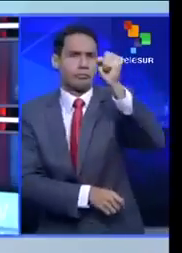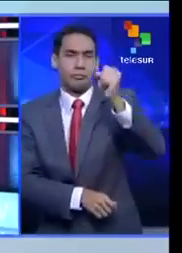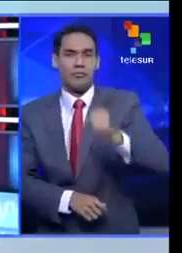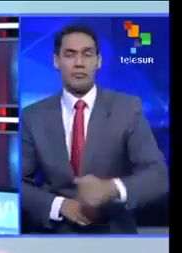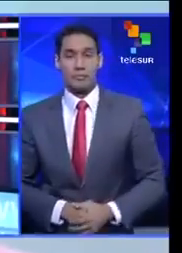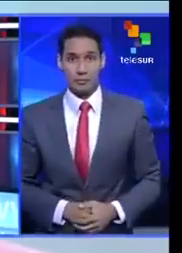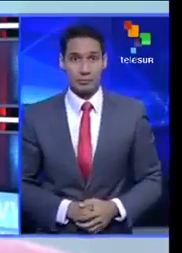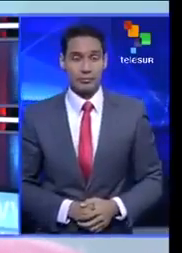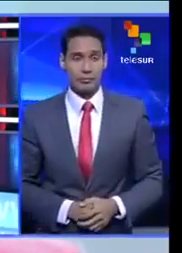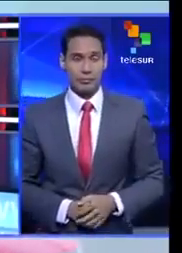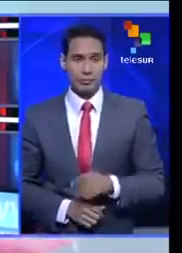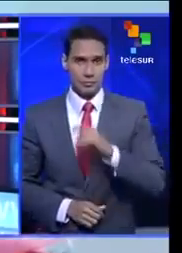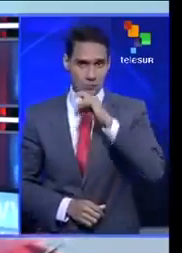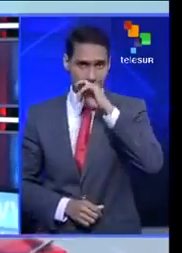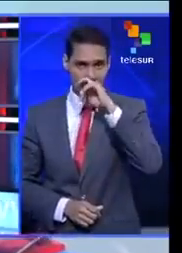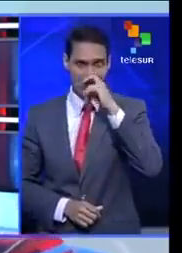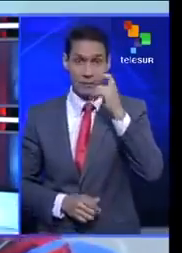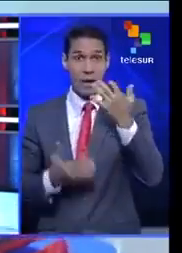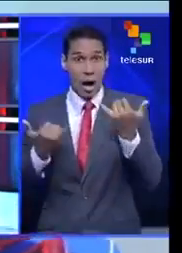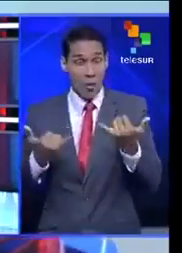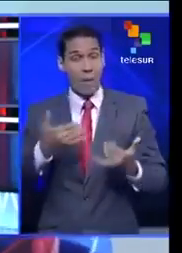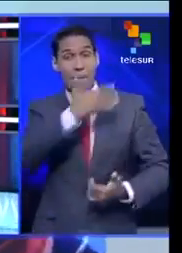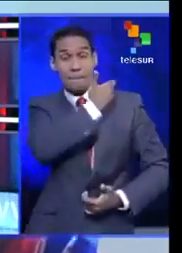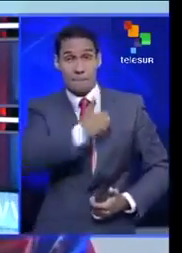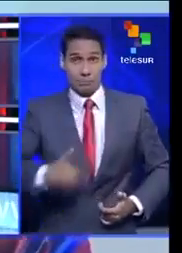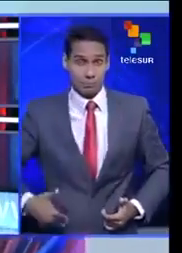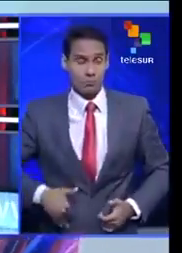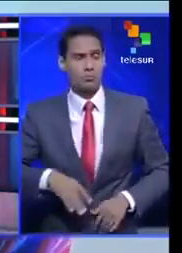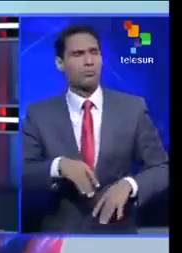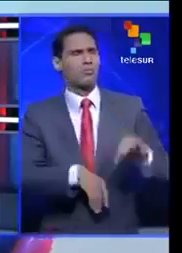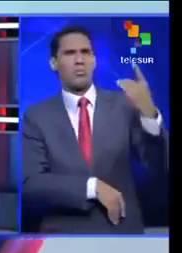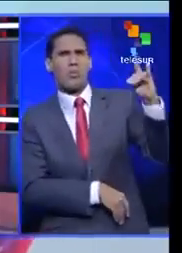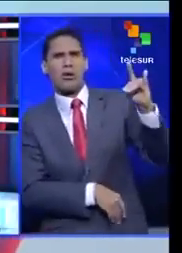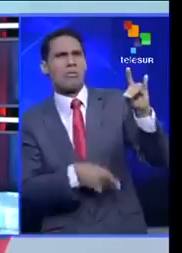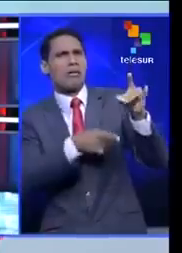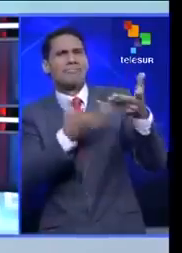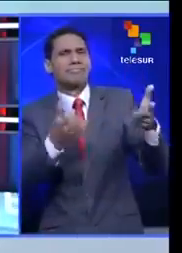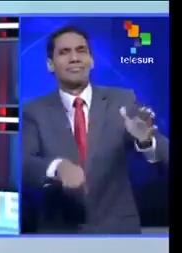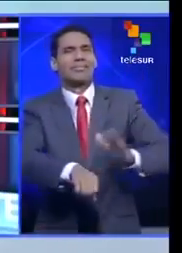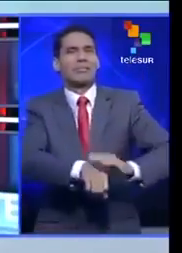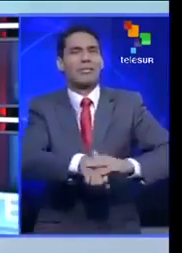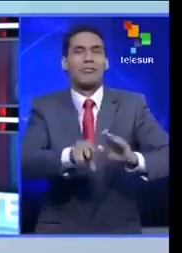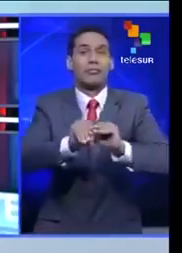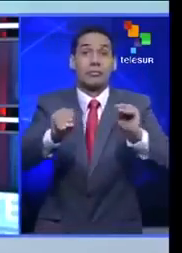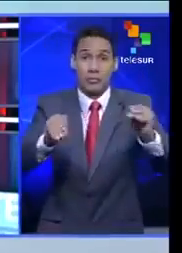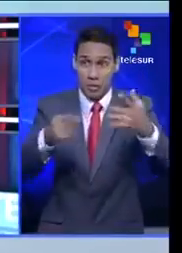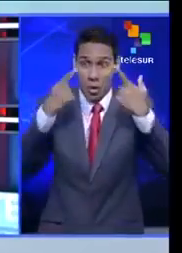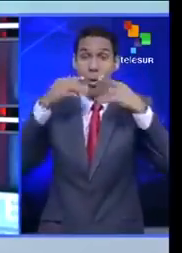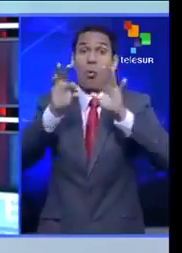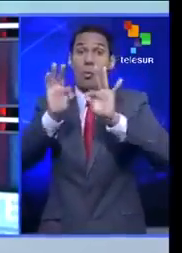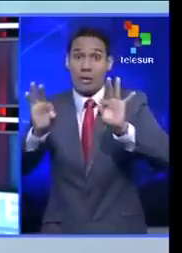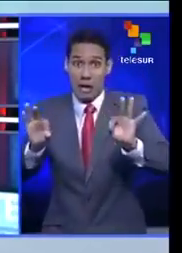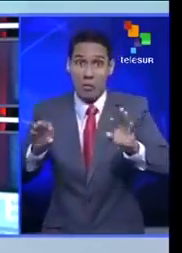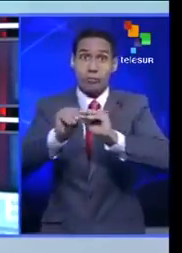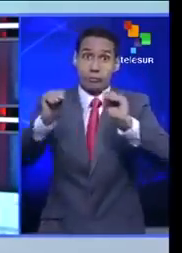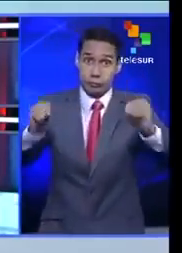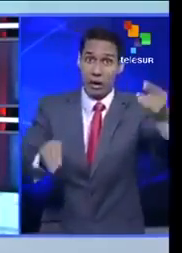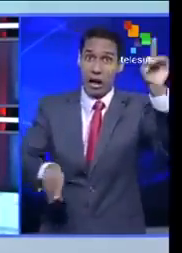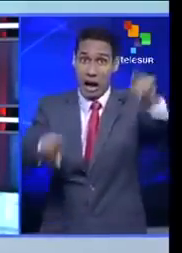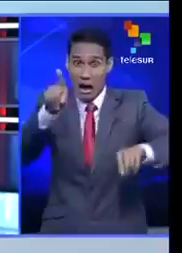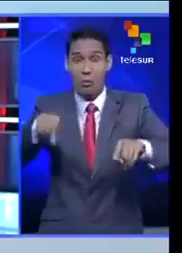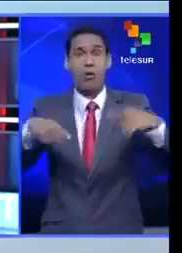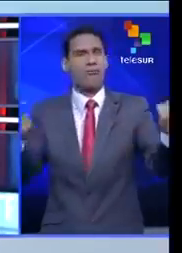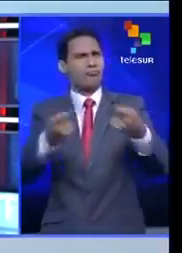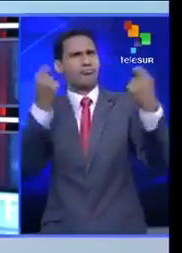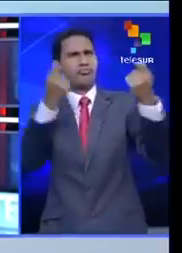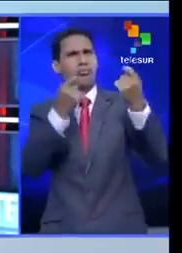En ese sentido, hace contados minutos, el presidente del Estado Plurinacional de Bolivia, Evo Morales, advirtió sobre la existencia